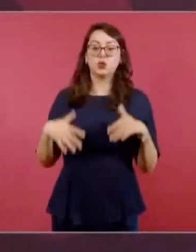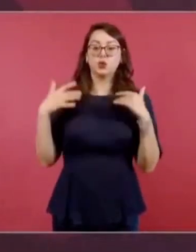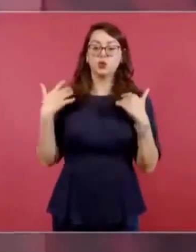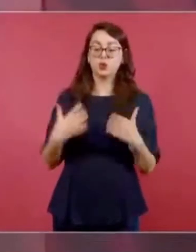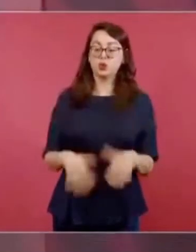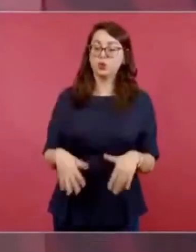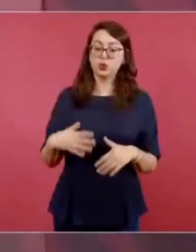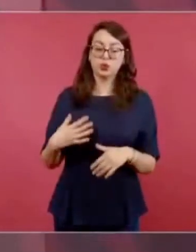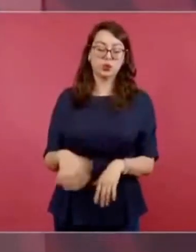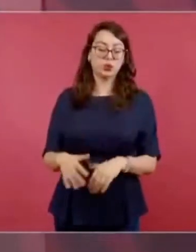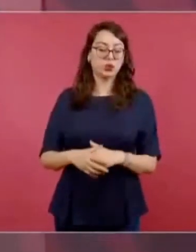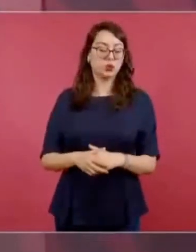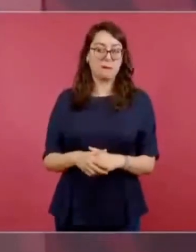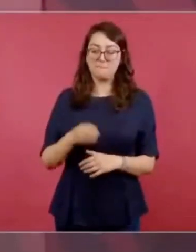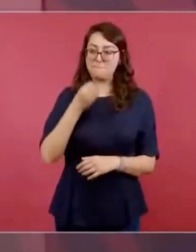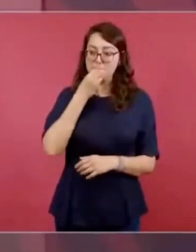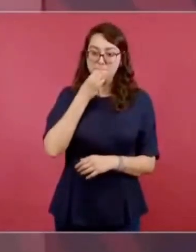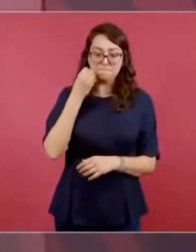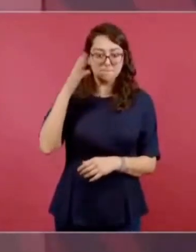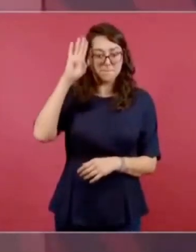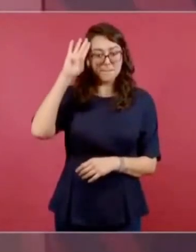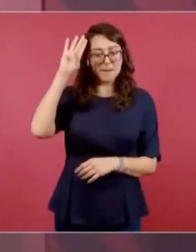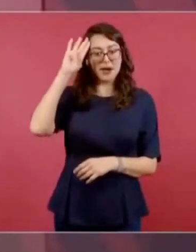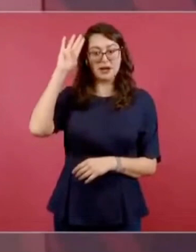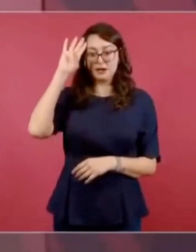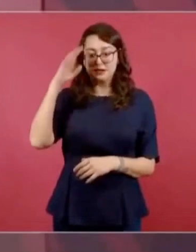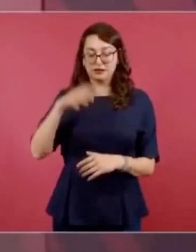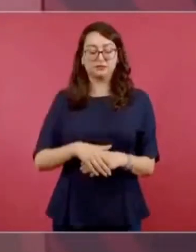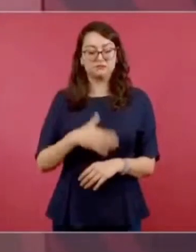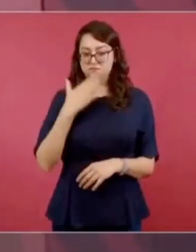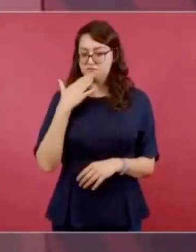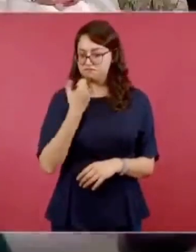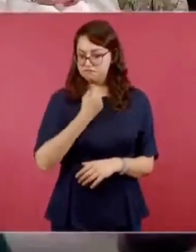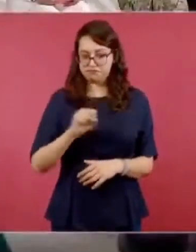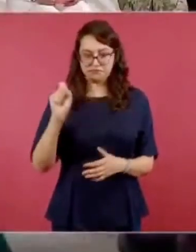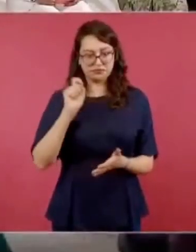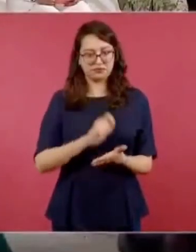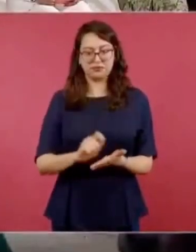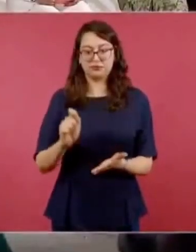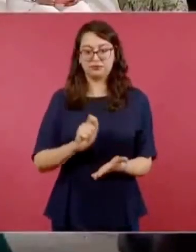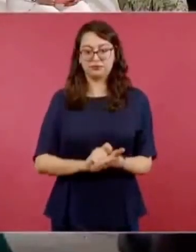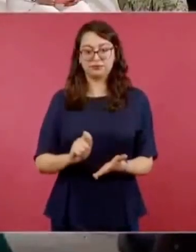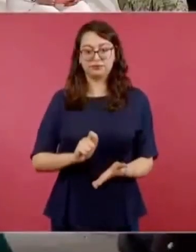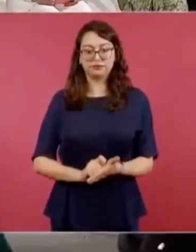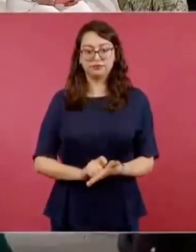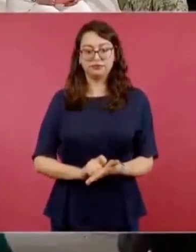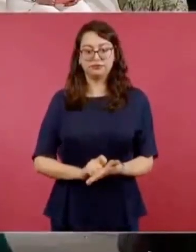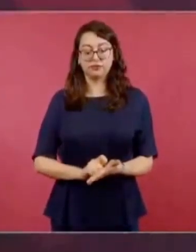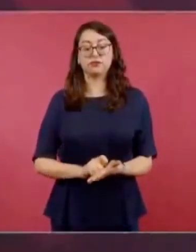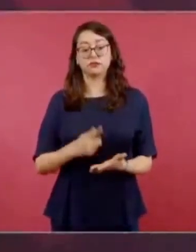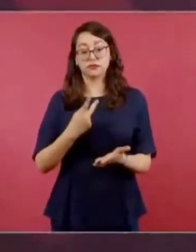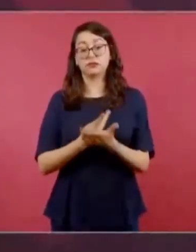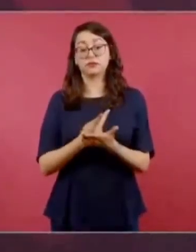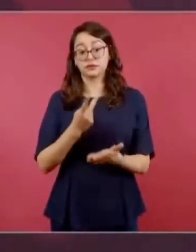Hemingway, periodo novel